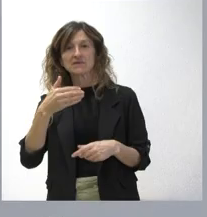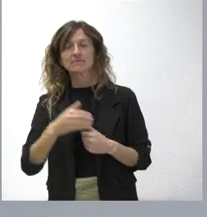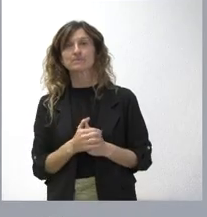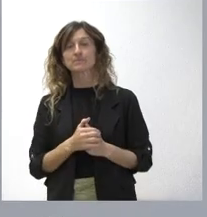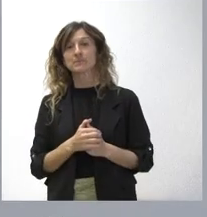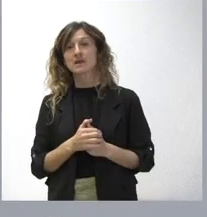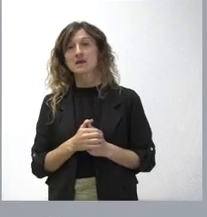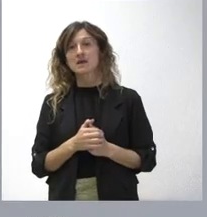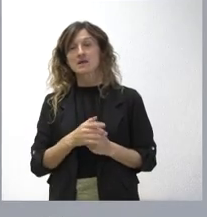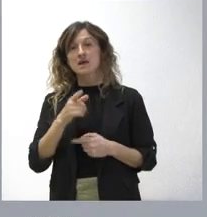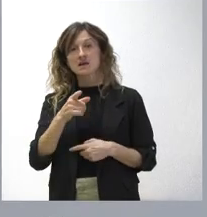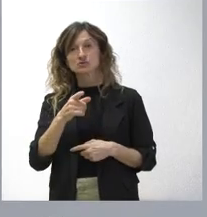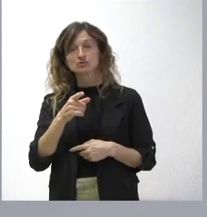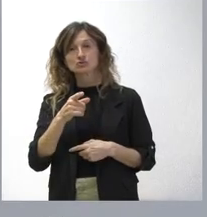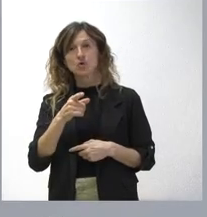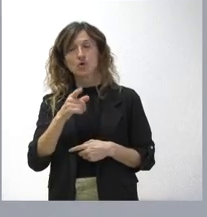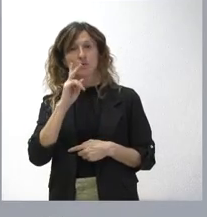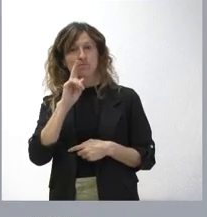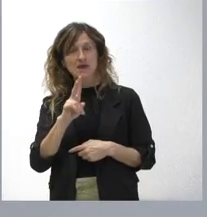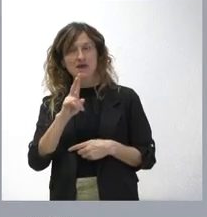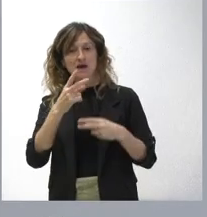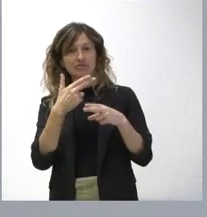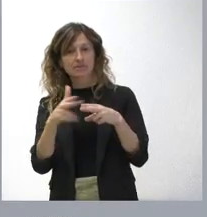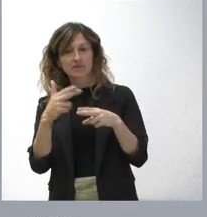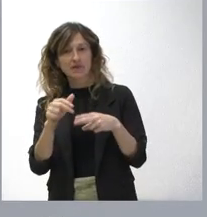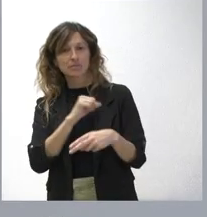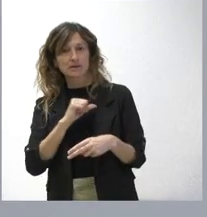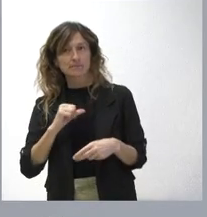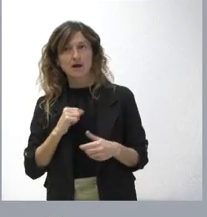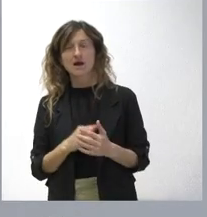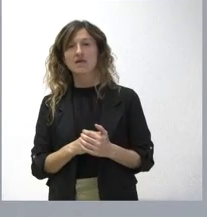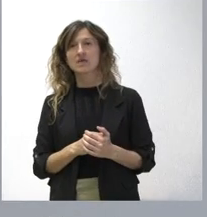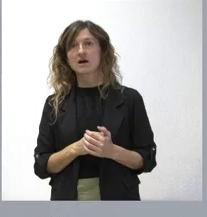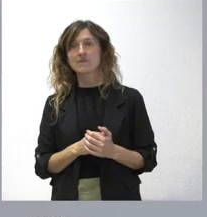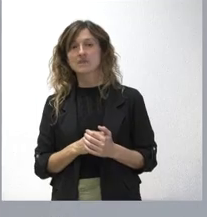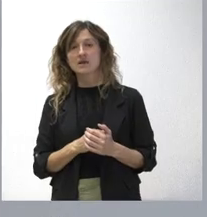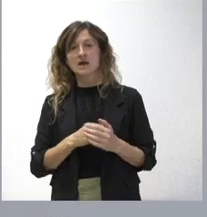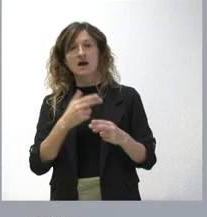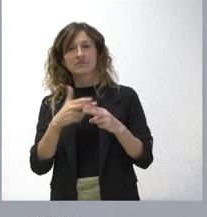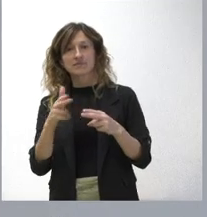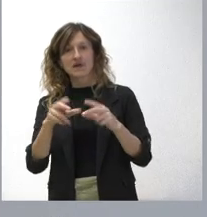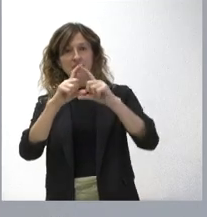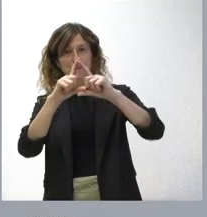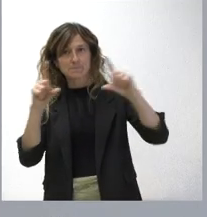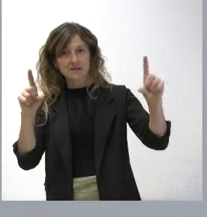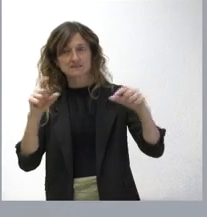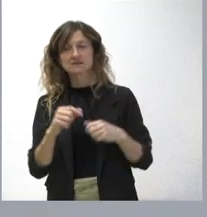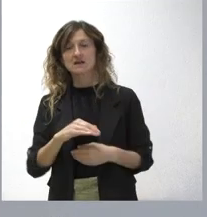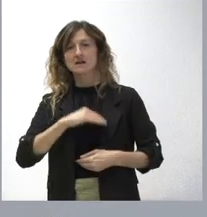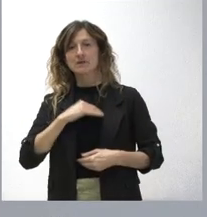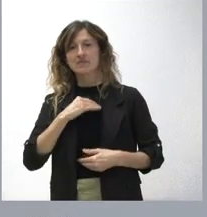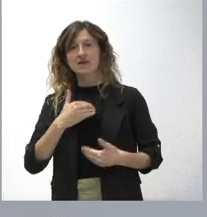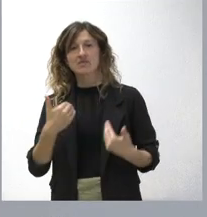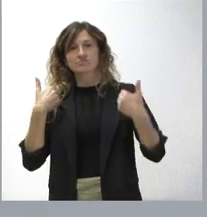peso, fundamentalmente, está recayendo en la actividad privada, en la actividad empresarial, en la capacidad de liderazgo que tienen nuestras